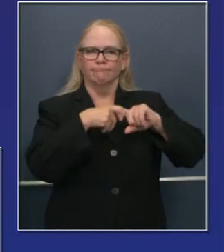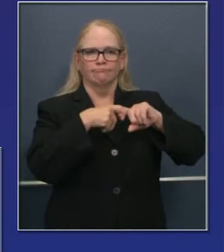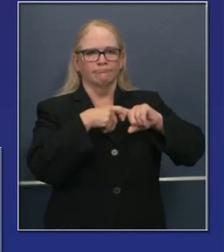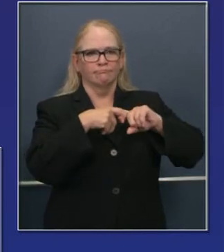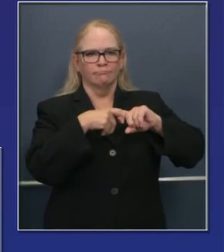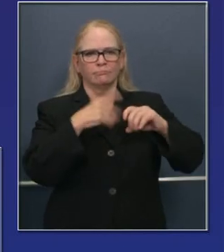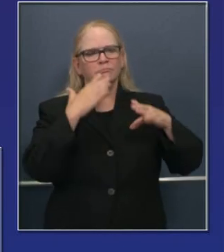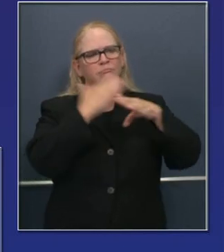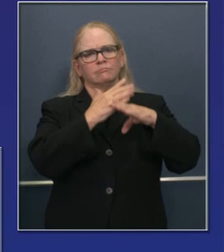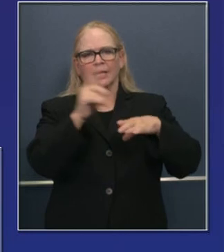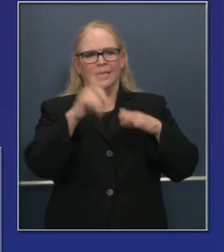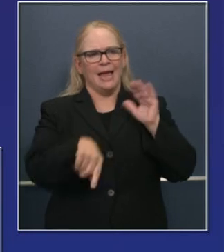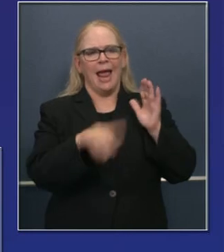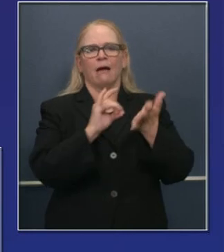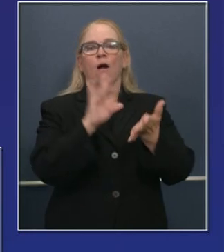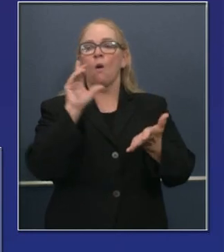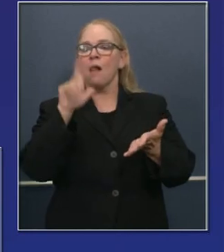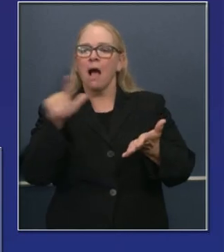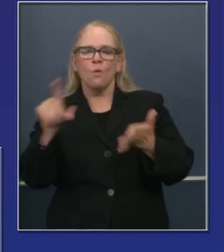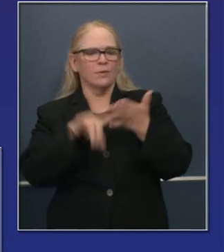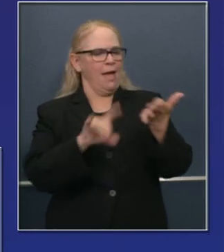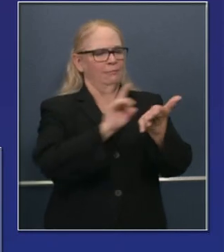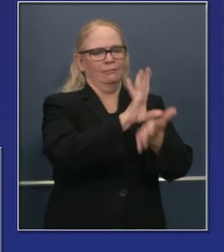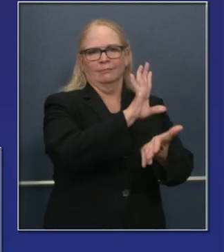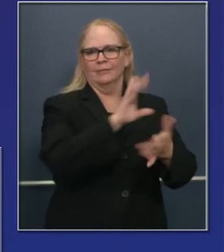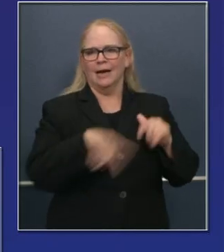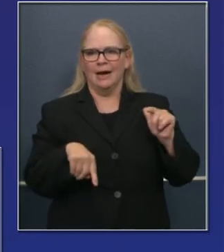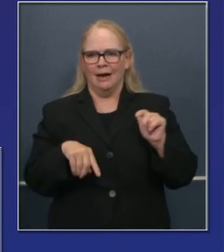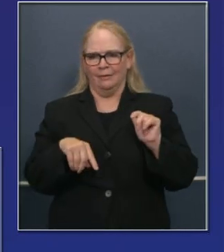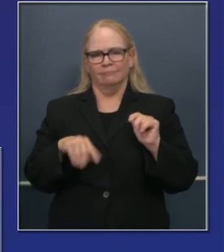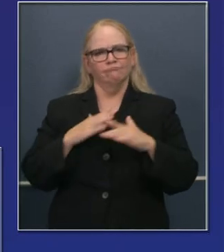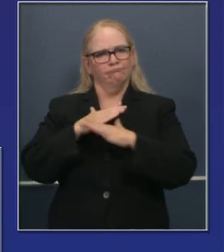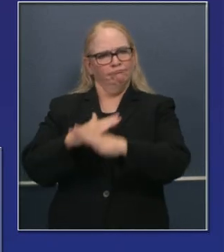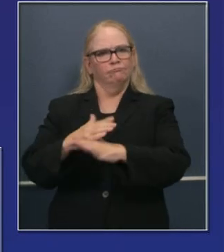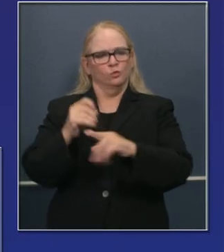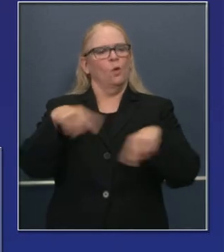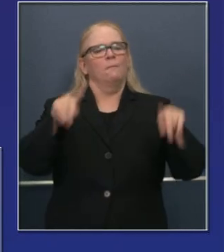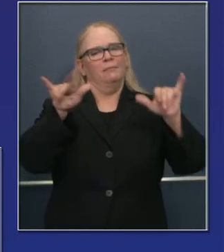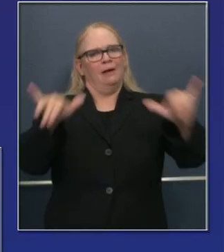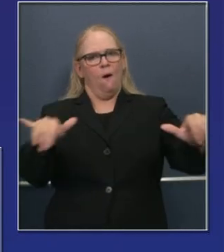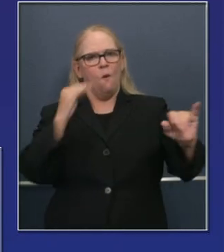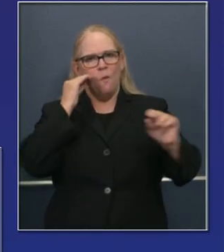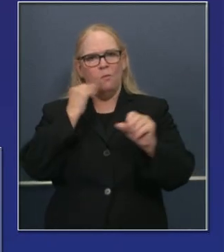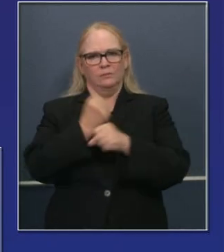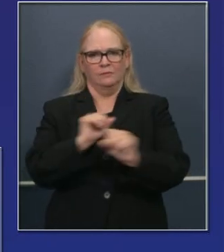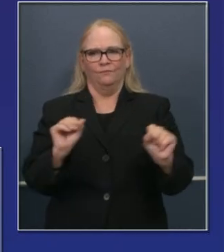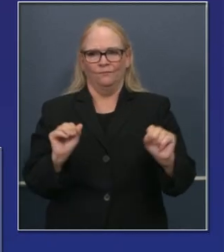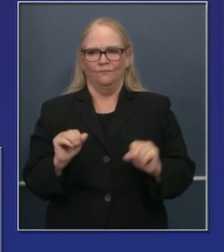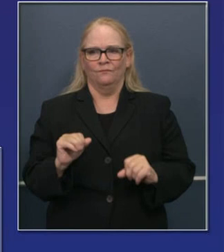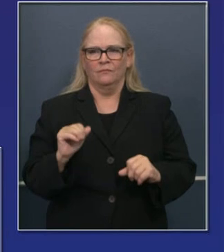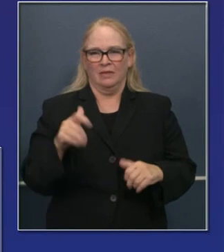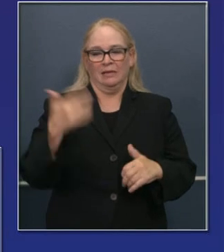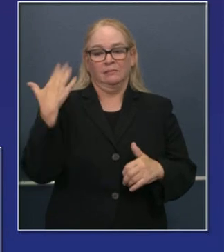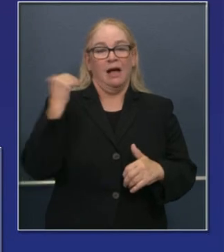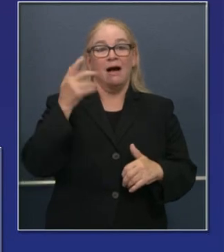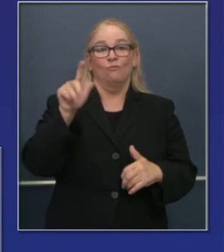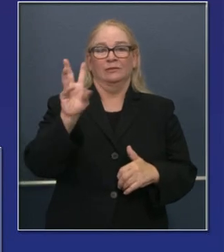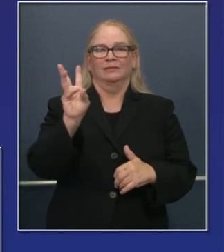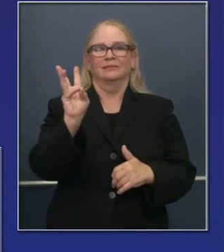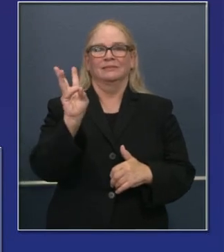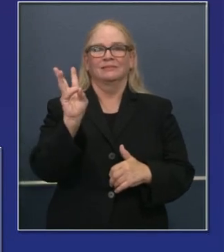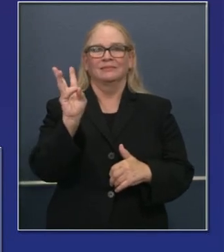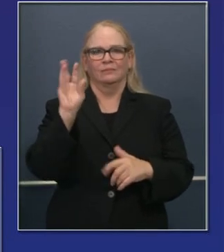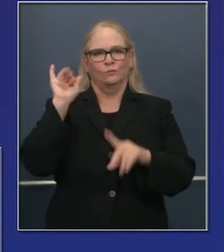desalojos a lo ancho del Estado, codificado a lo que dije el 27. Eso fue el 6 de abril. Ese